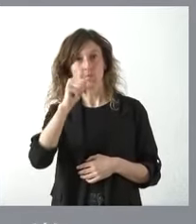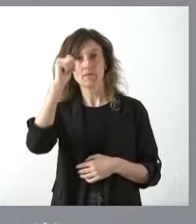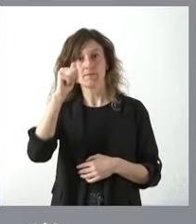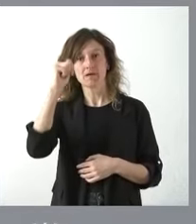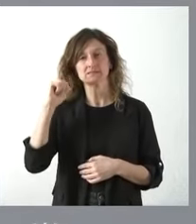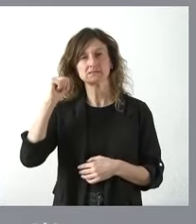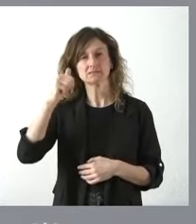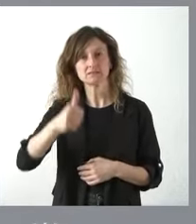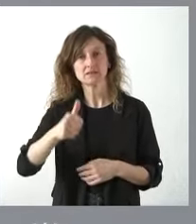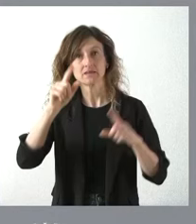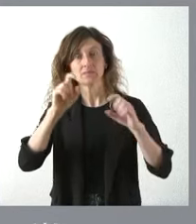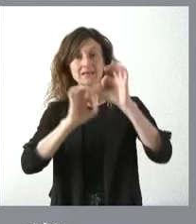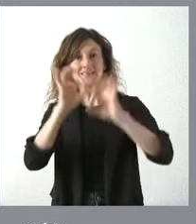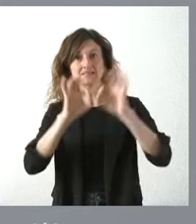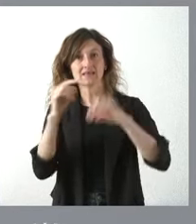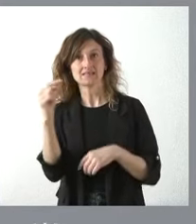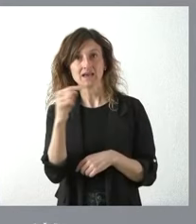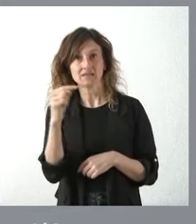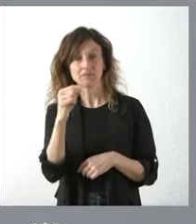en el tiempo son las tasas negativas